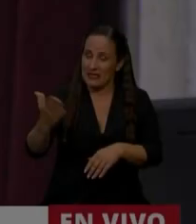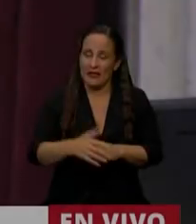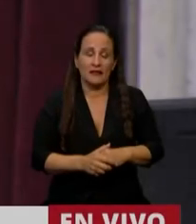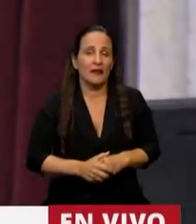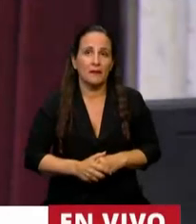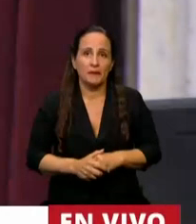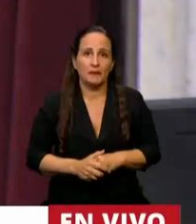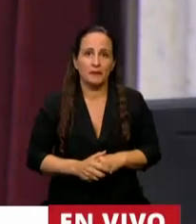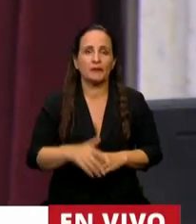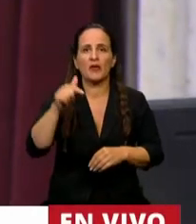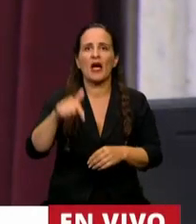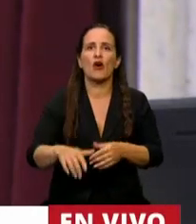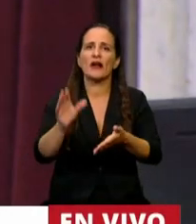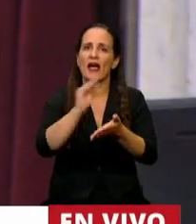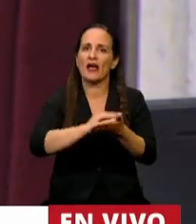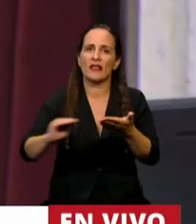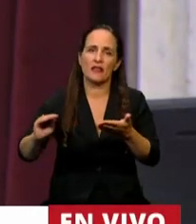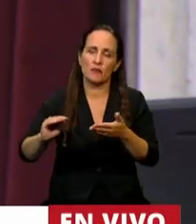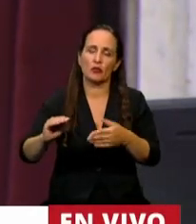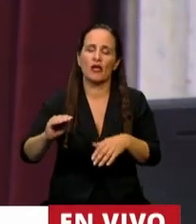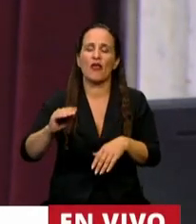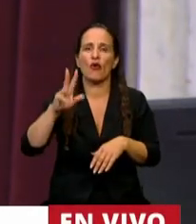Tiene la palabra el diputado Rodolfo Tailade.